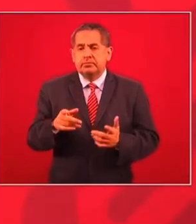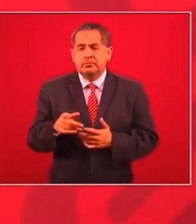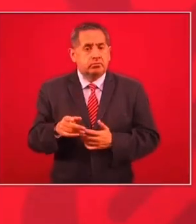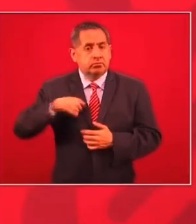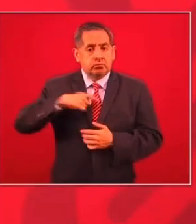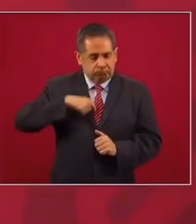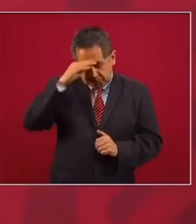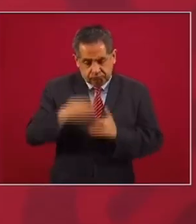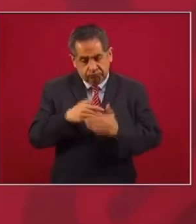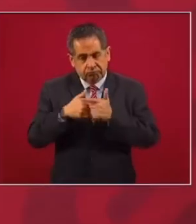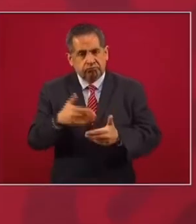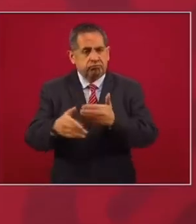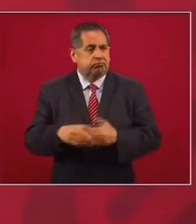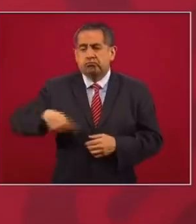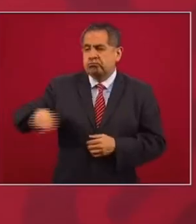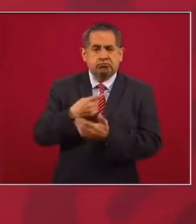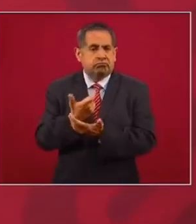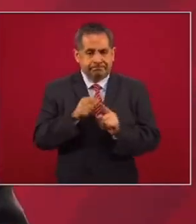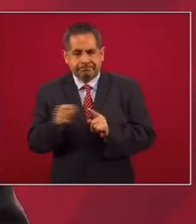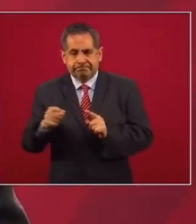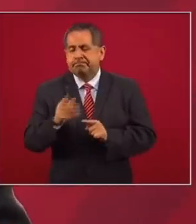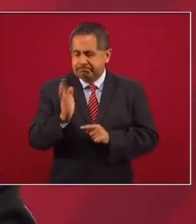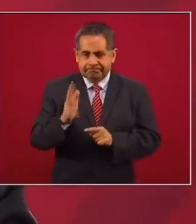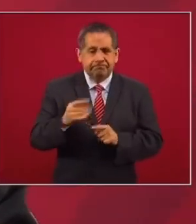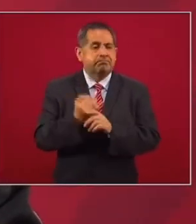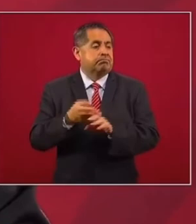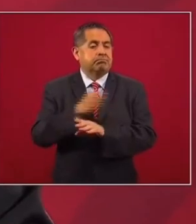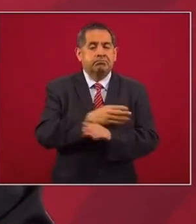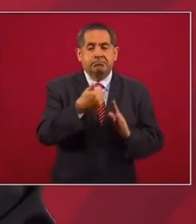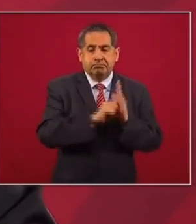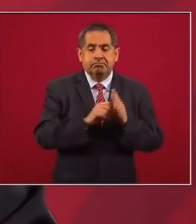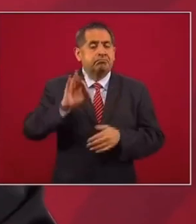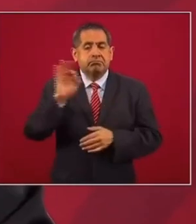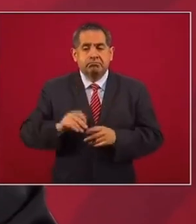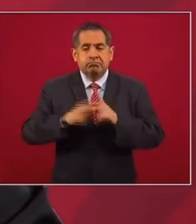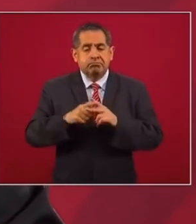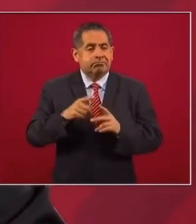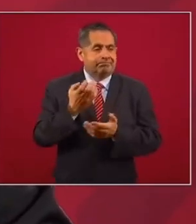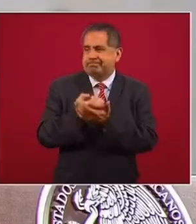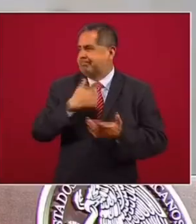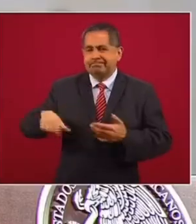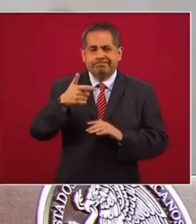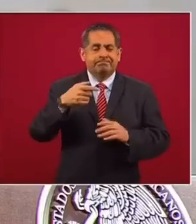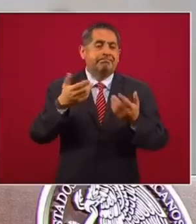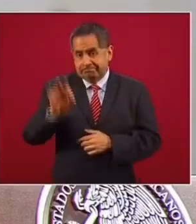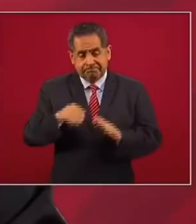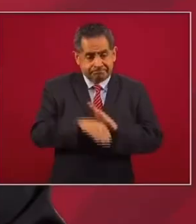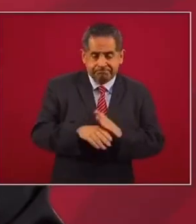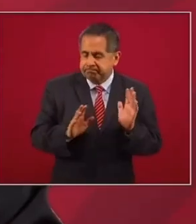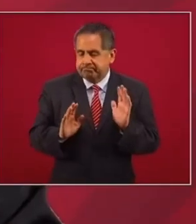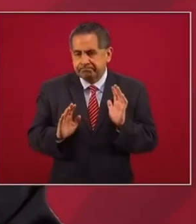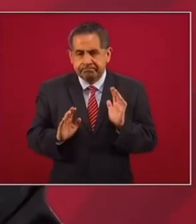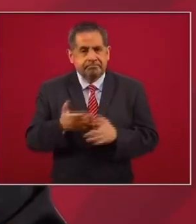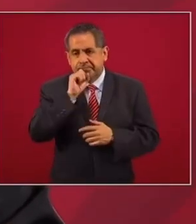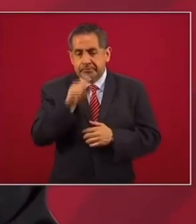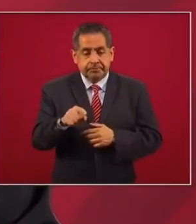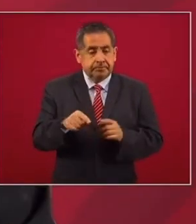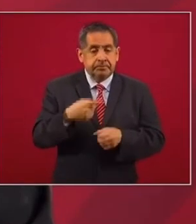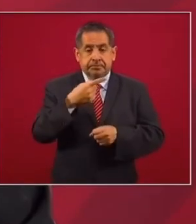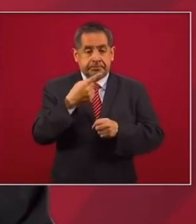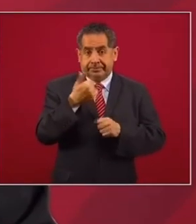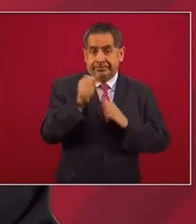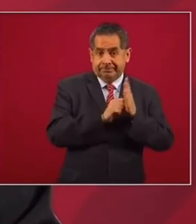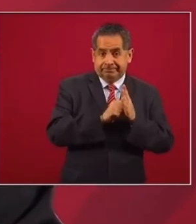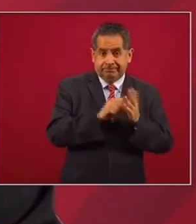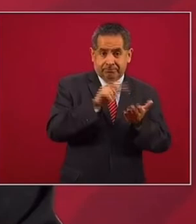hemos recurrido a deuda, tenemos finanzas públicas sanas. Así como en el primer semestre tenemos un promedio de caída de la economía del 10%, así también en el primer